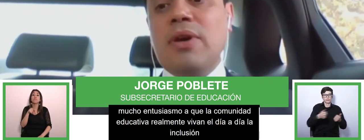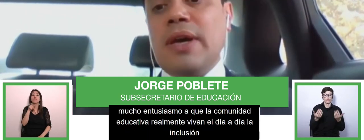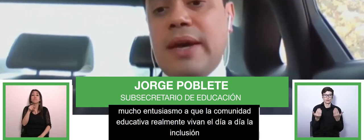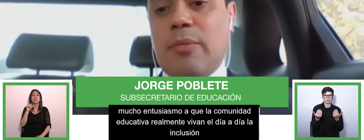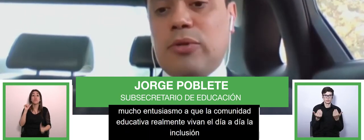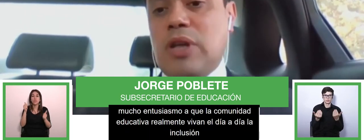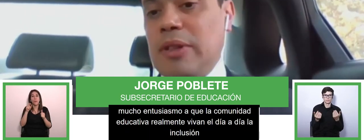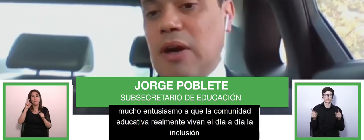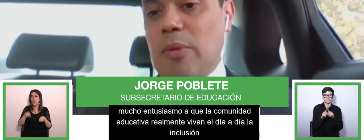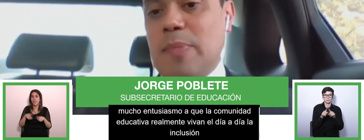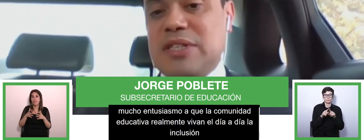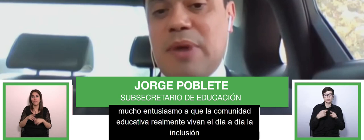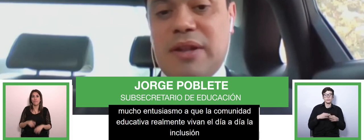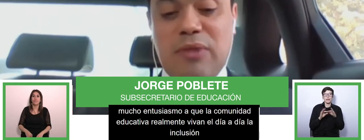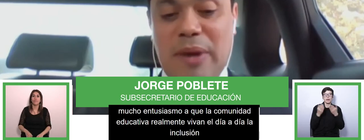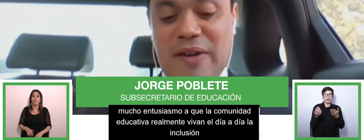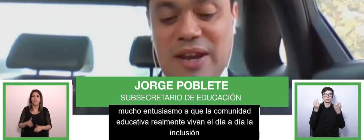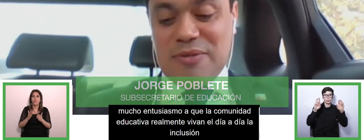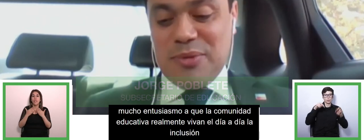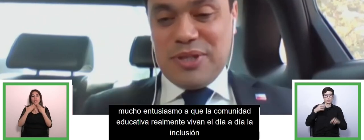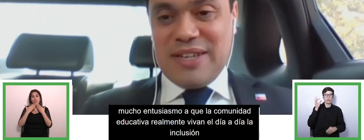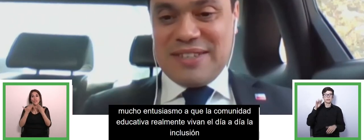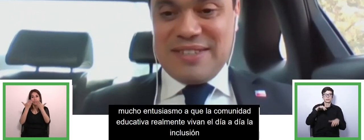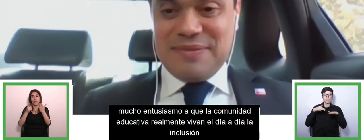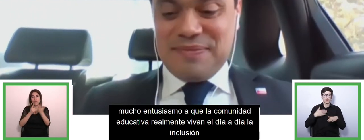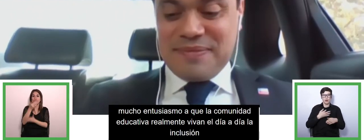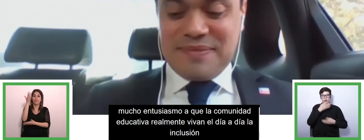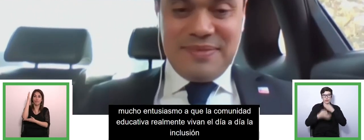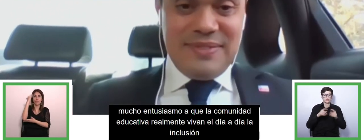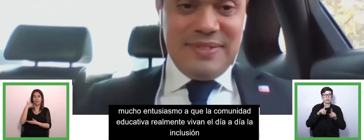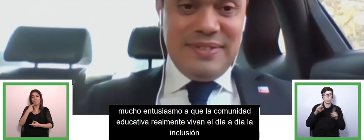seminario y la oportunidad que me han dado de poder participar dando las palabras en ello muchas gracias